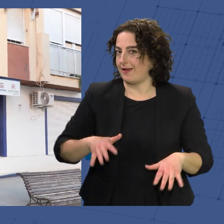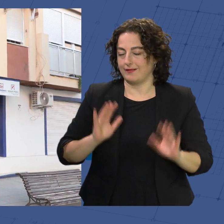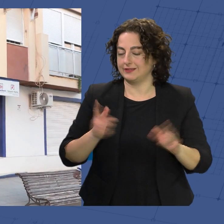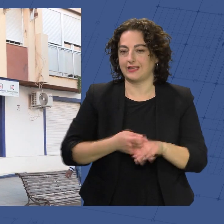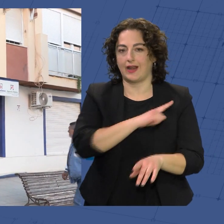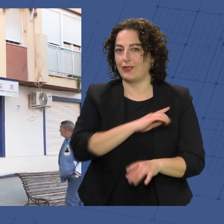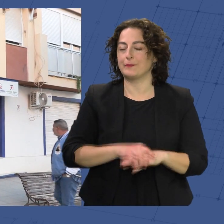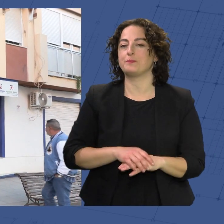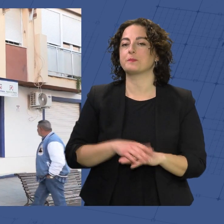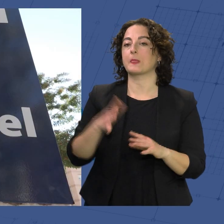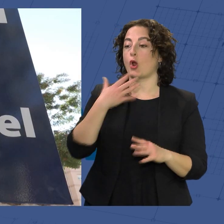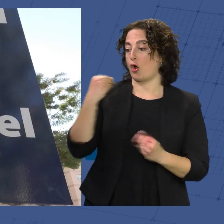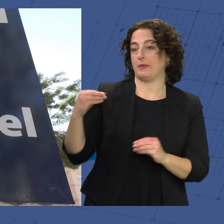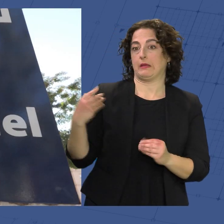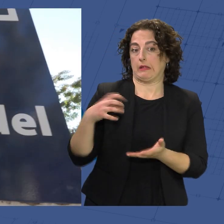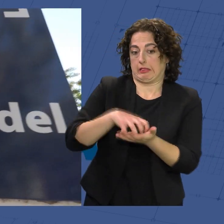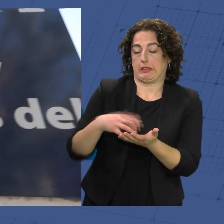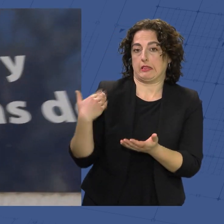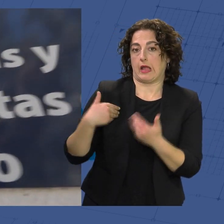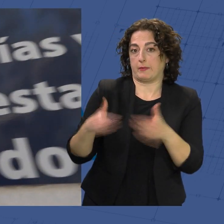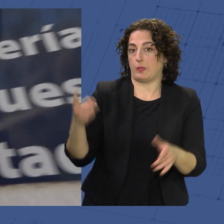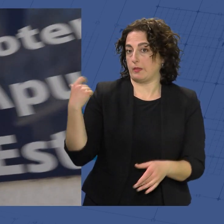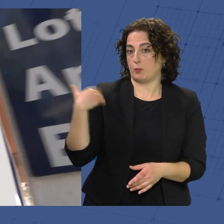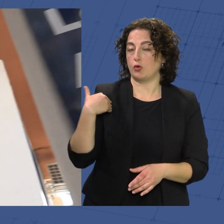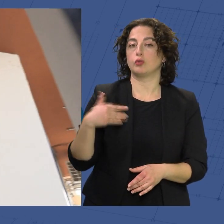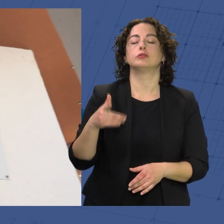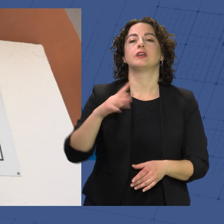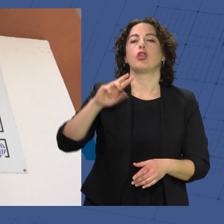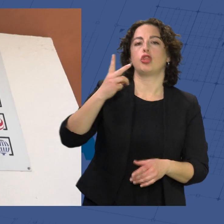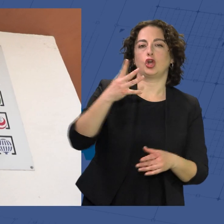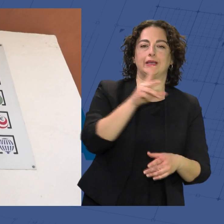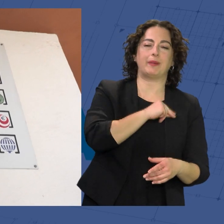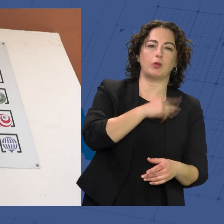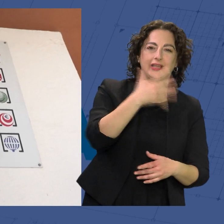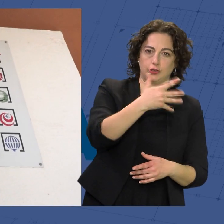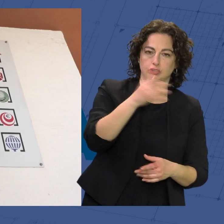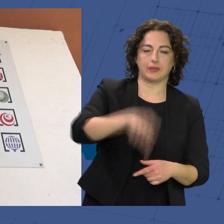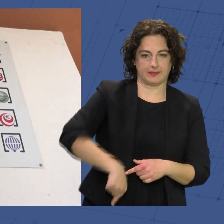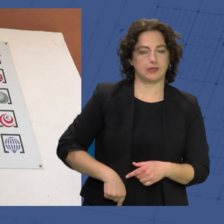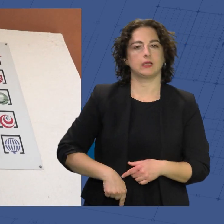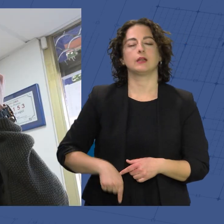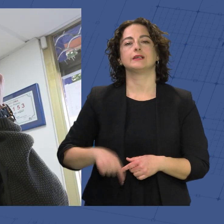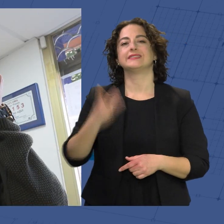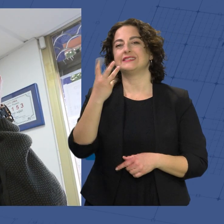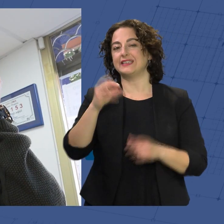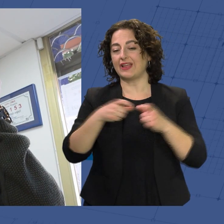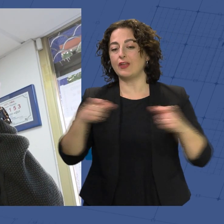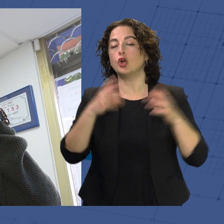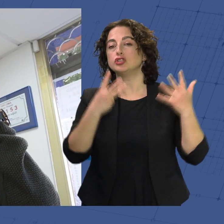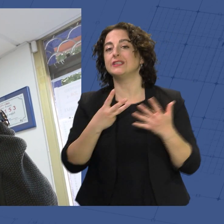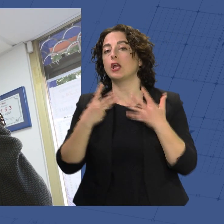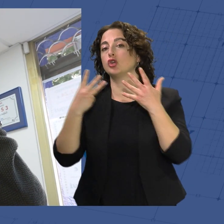de esta juvencísima administración, que además también ha repartido dos quintos premios del sorteo, una treintena de décimos del 88